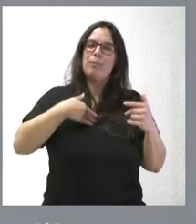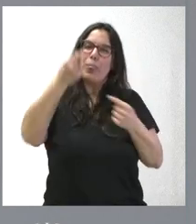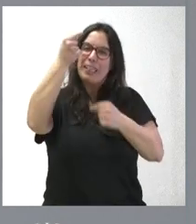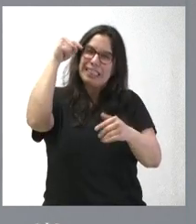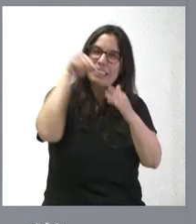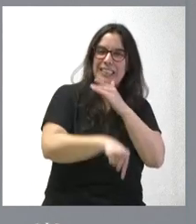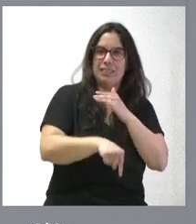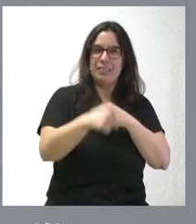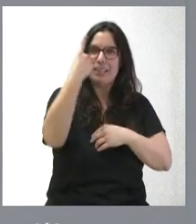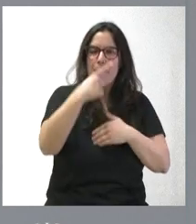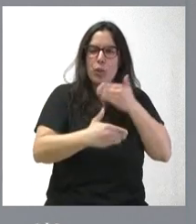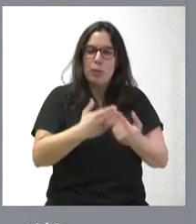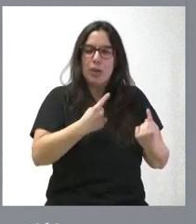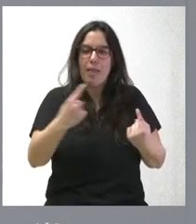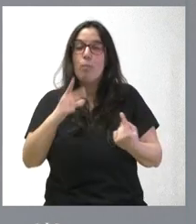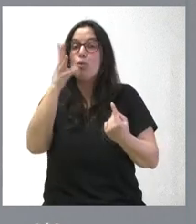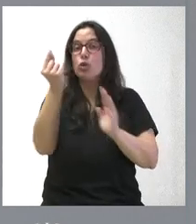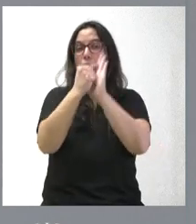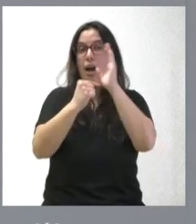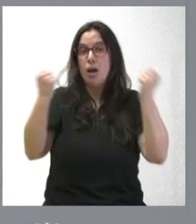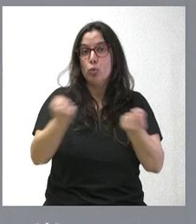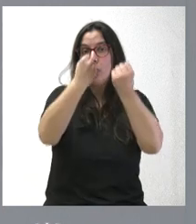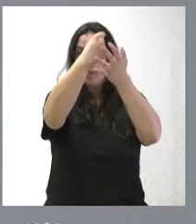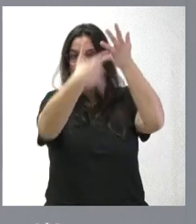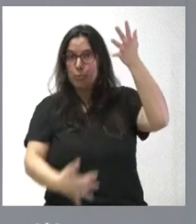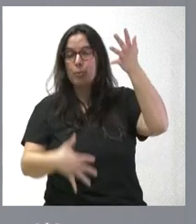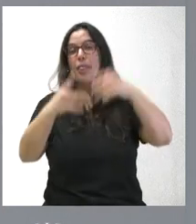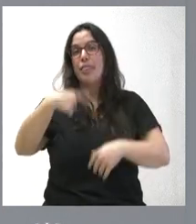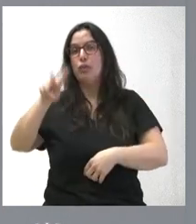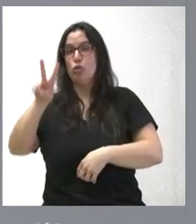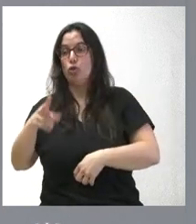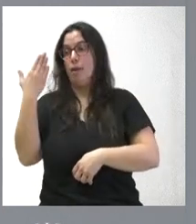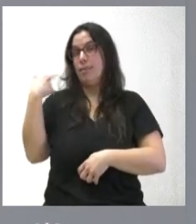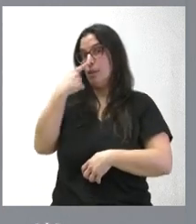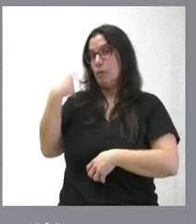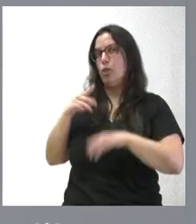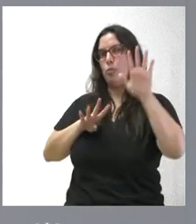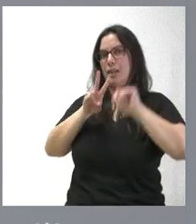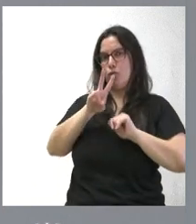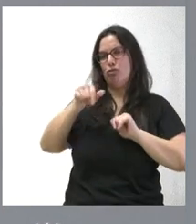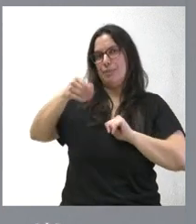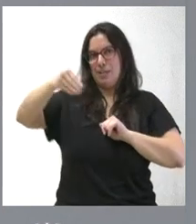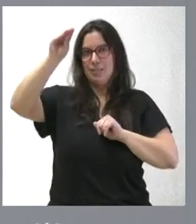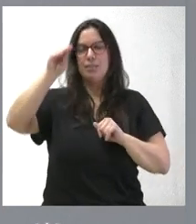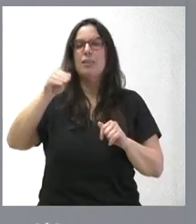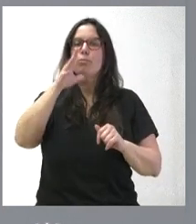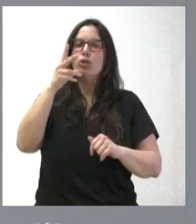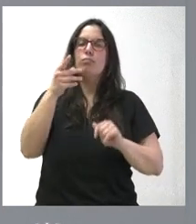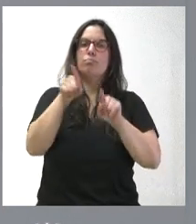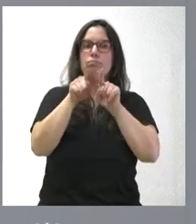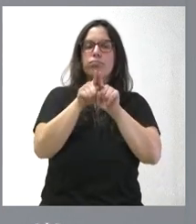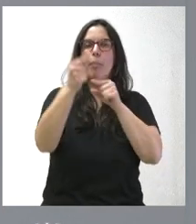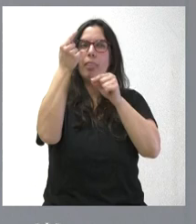específico y, por eso, son 102 actuaciones en esta ocasión, 92 en las anteriores. Y de esto se determinan en muchas ocasiones modificaciones